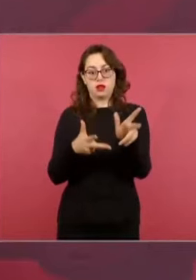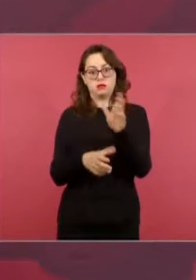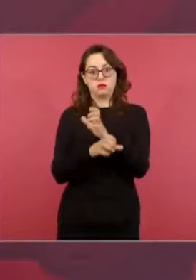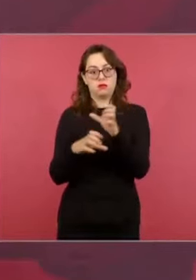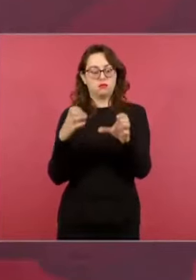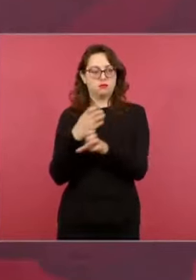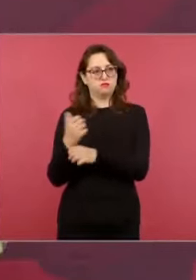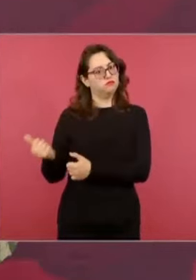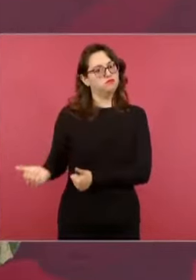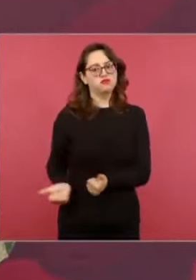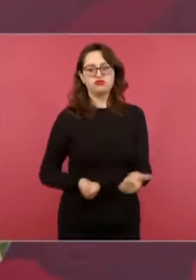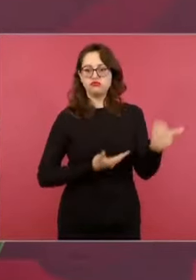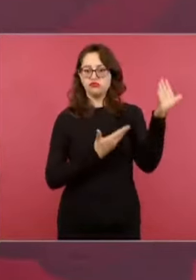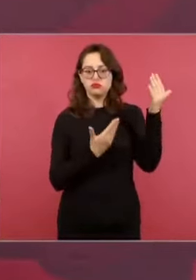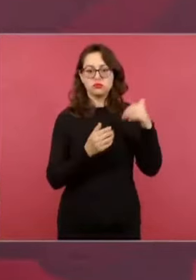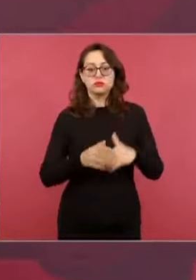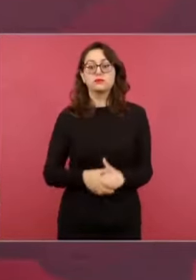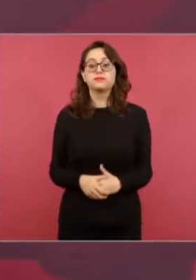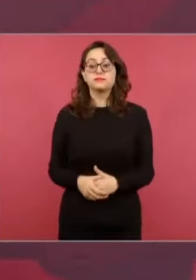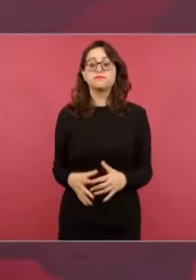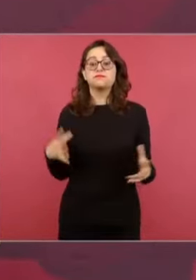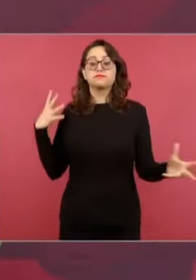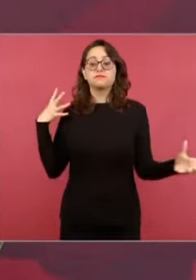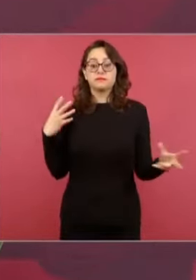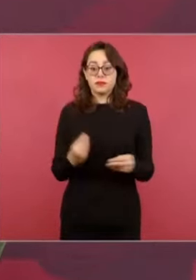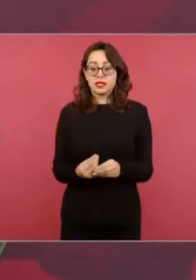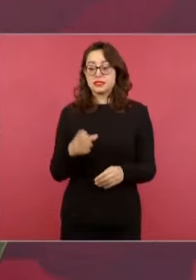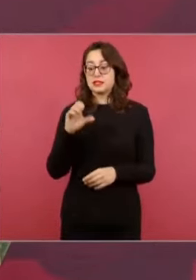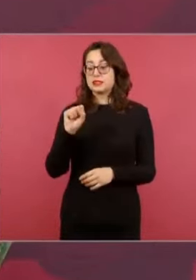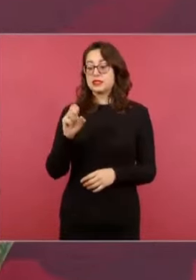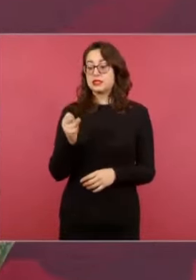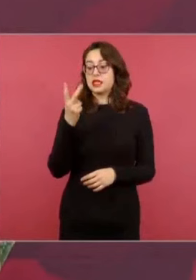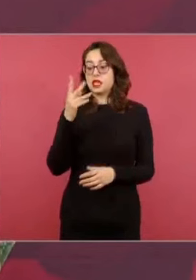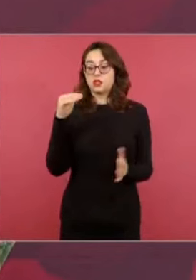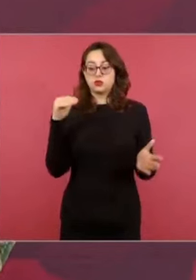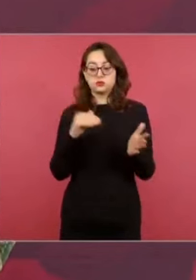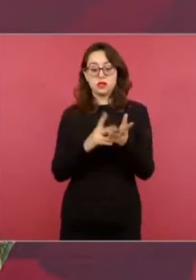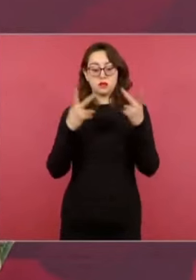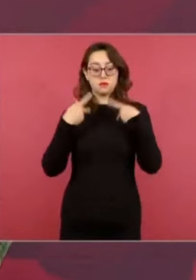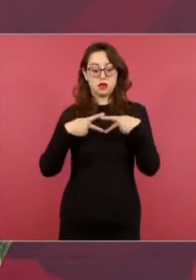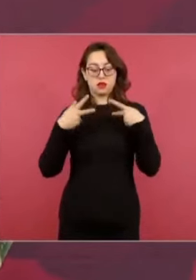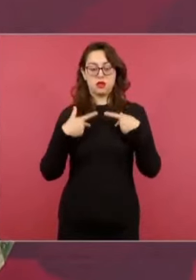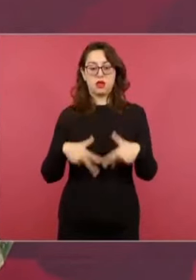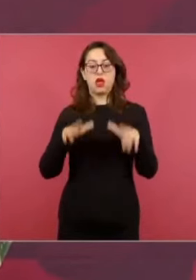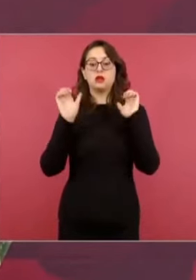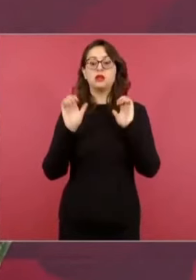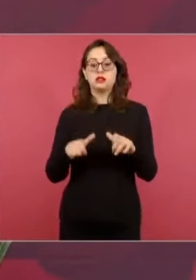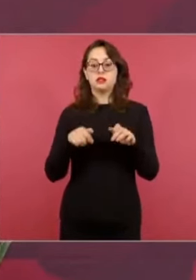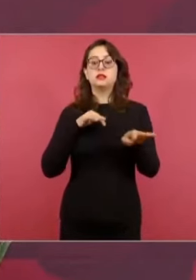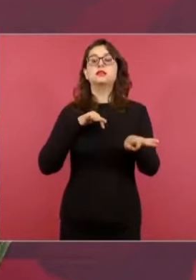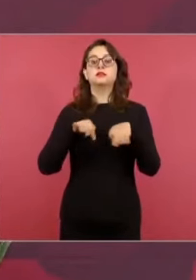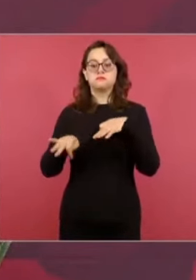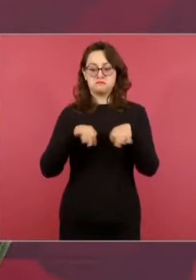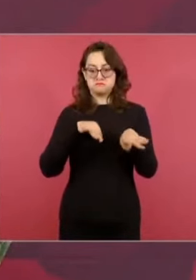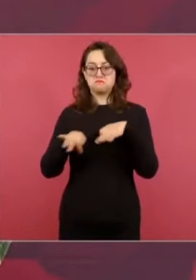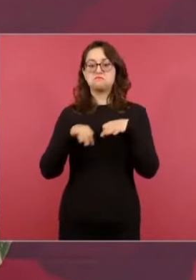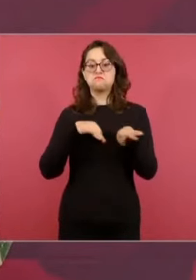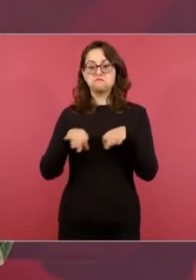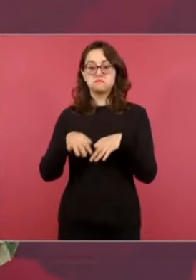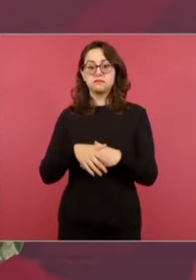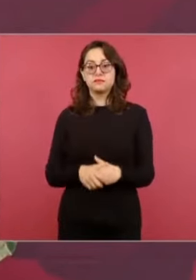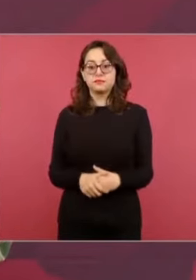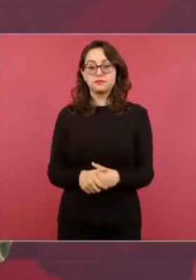de 62 mil empleos en el tramo 4. Sin duda alguna, este tramo, a través del Tren Maya,